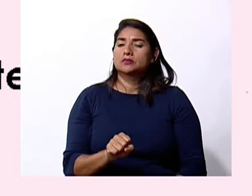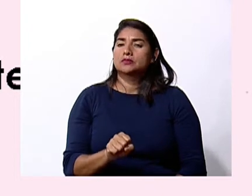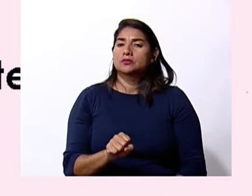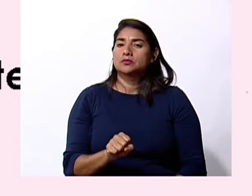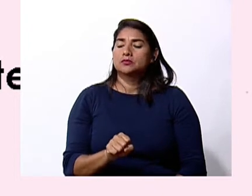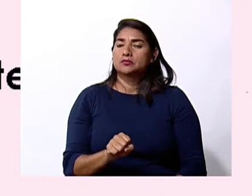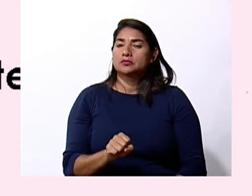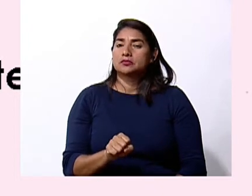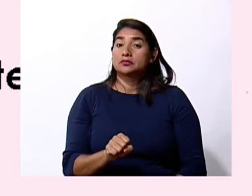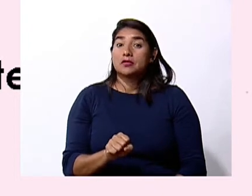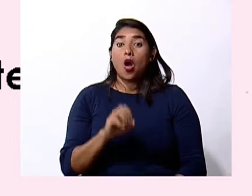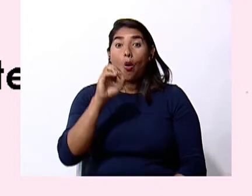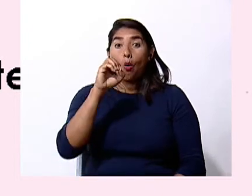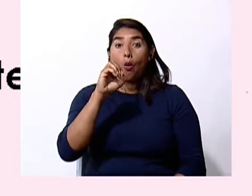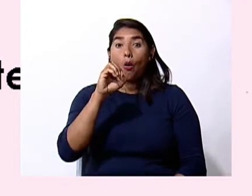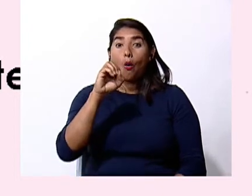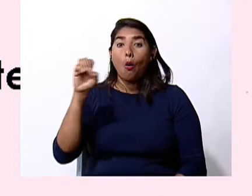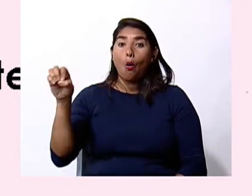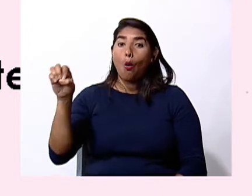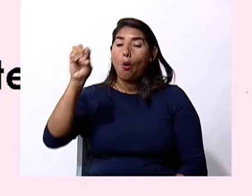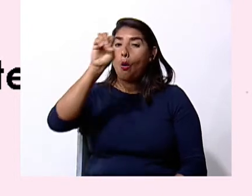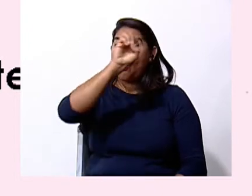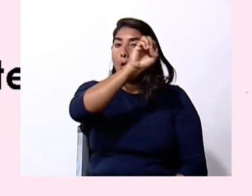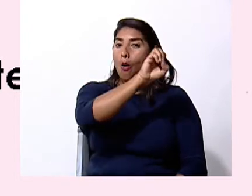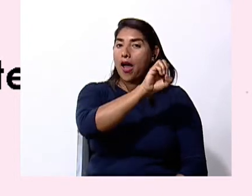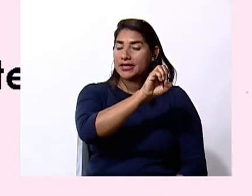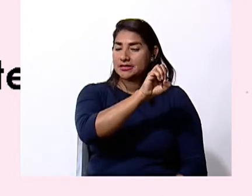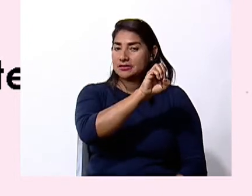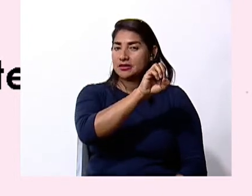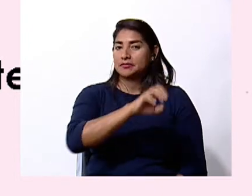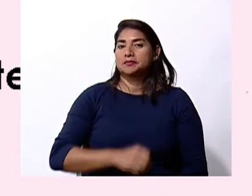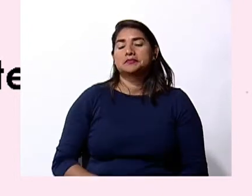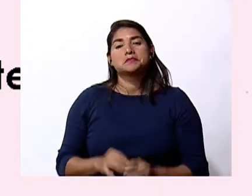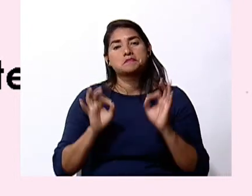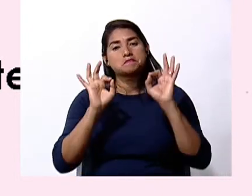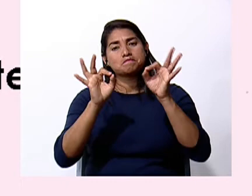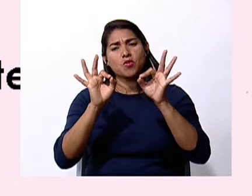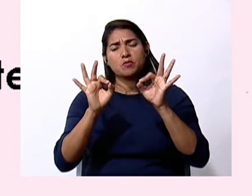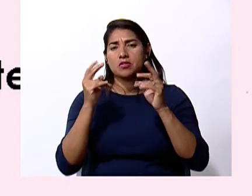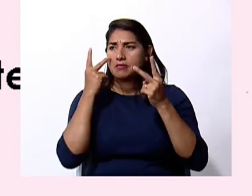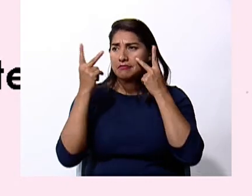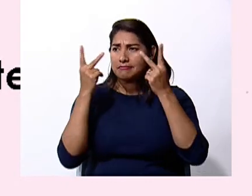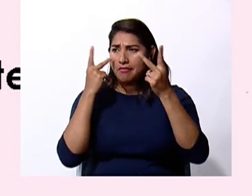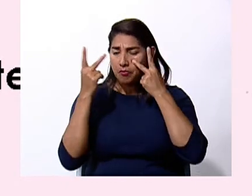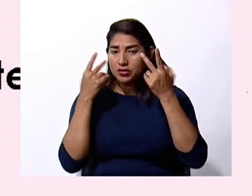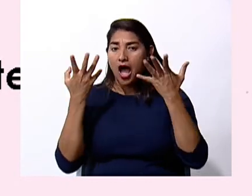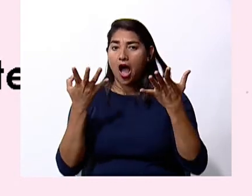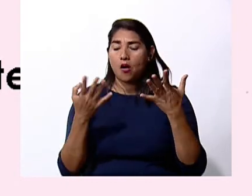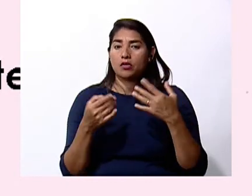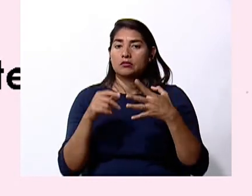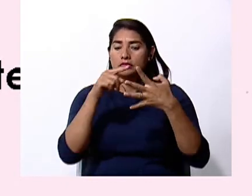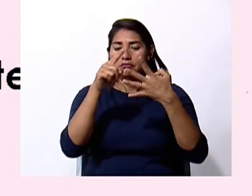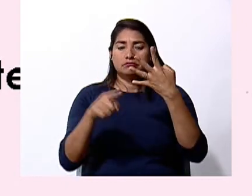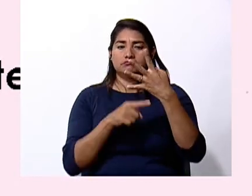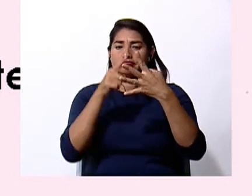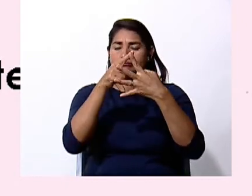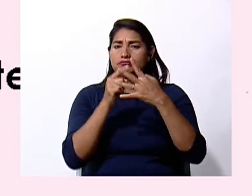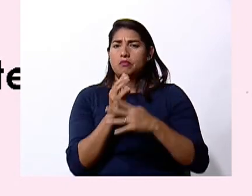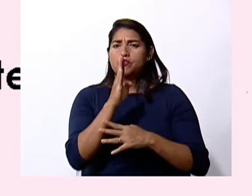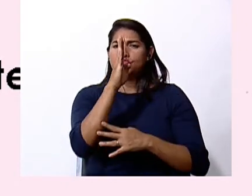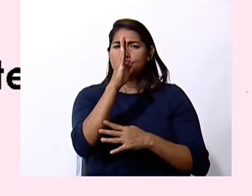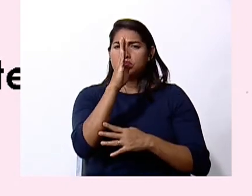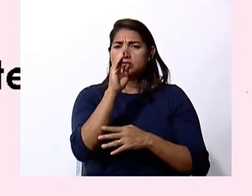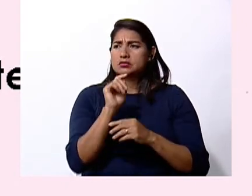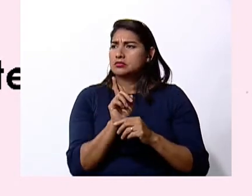sur y la o oeste muy bien ahora vas a ver que le quedan cuatro puntas más